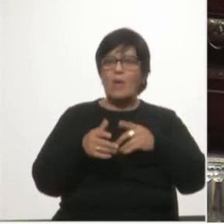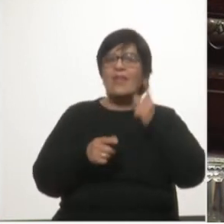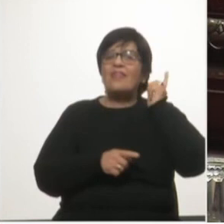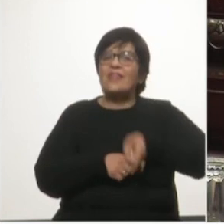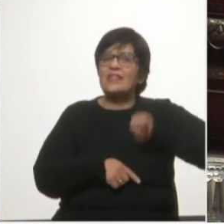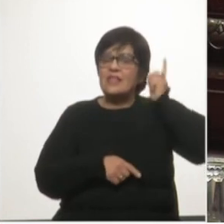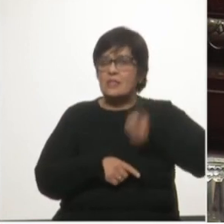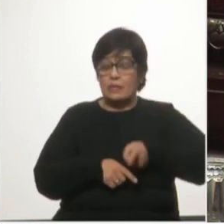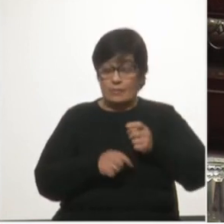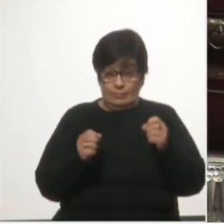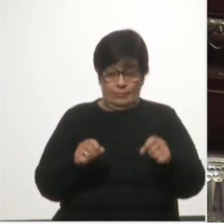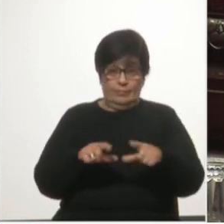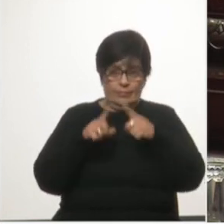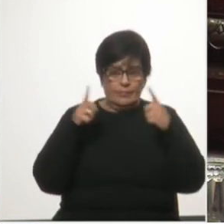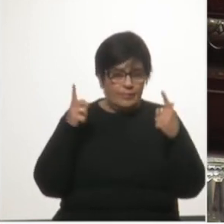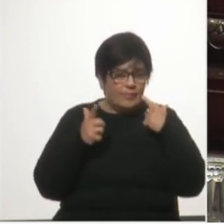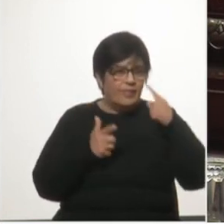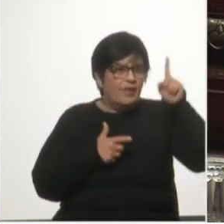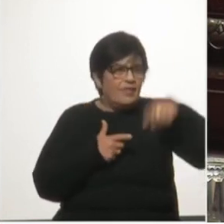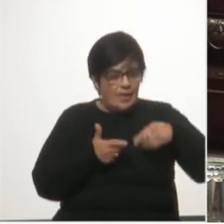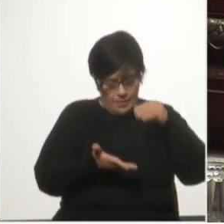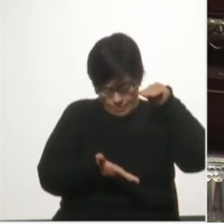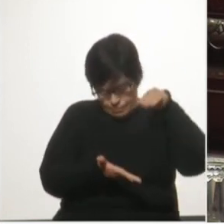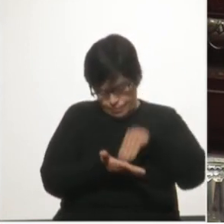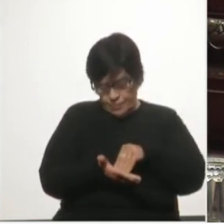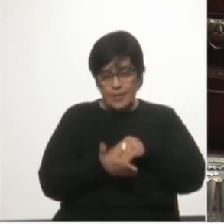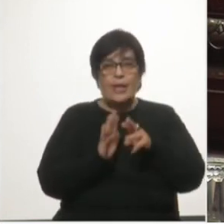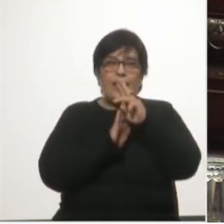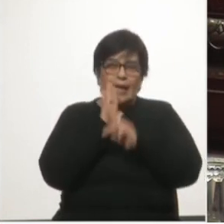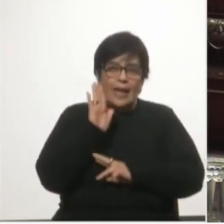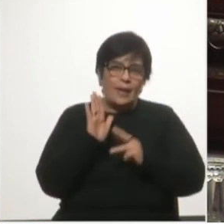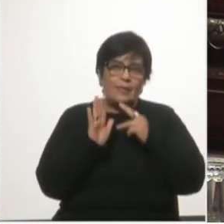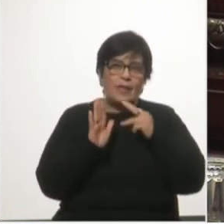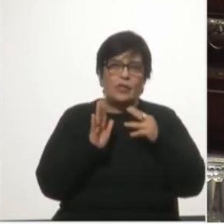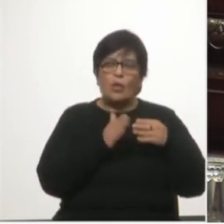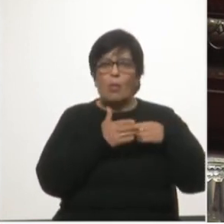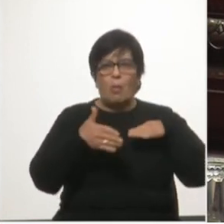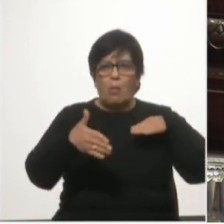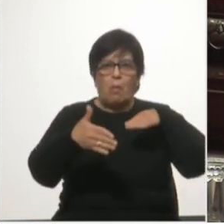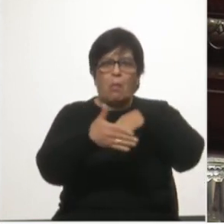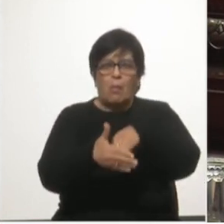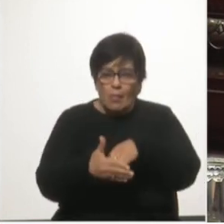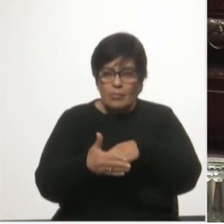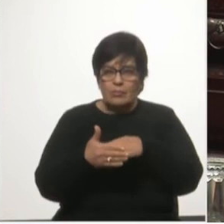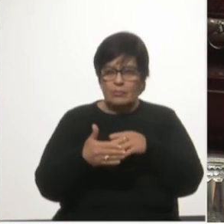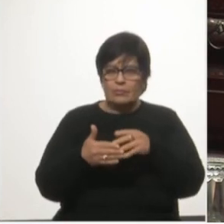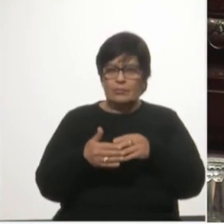Insólitamente se incorpora en el acuerdo el reglamento de atraques de buques, como se dijo,